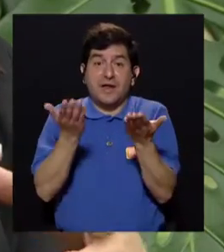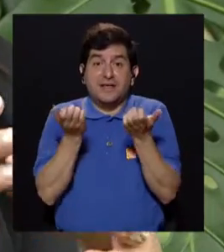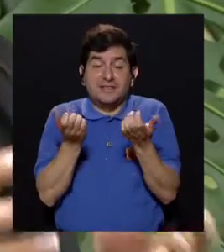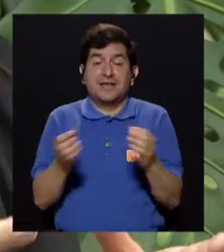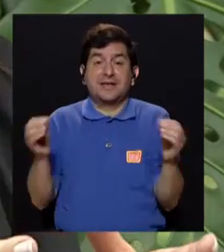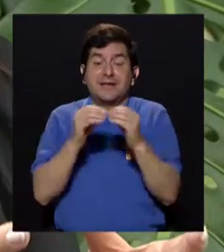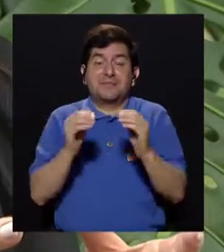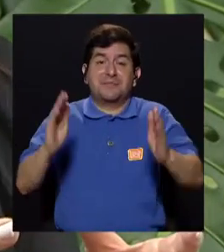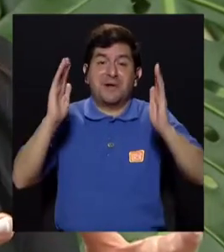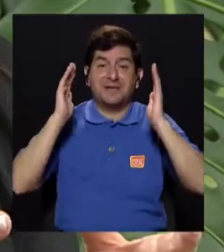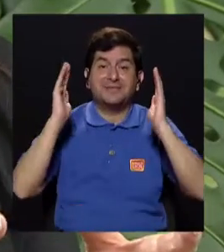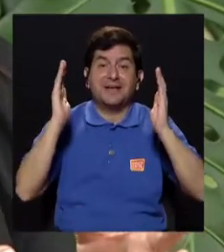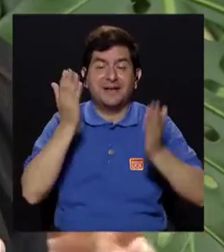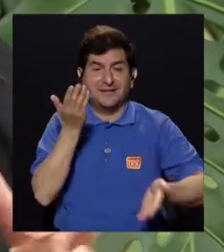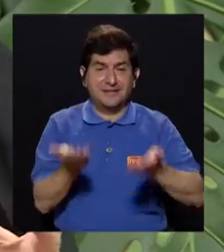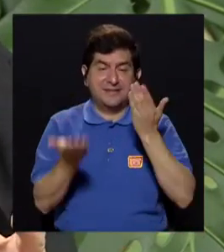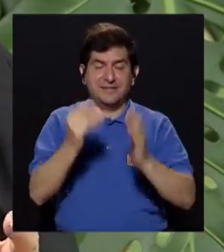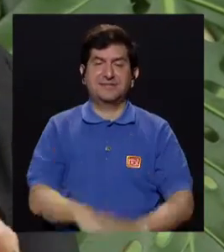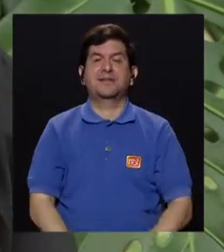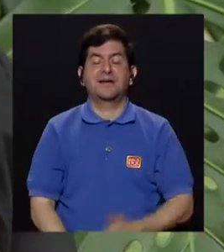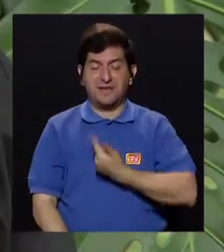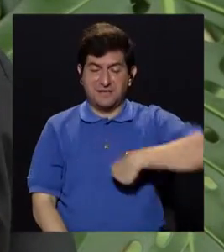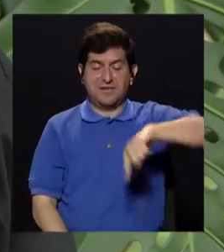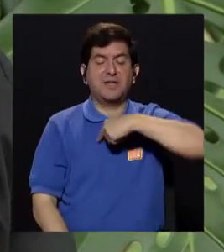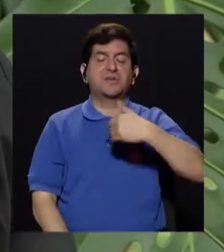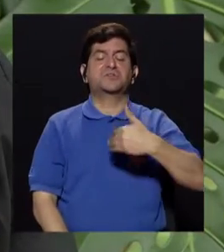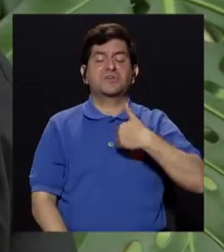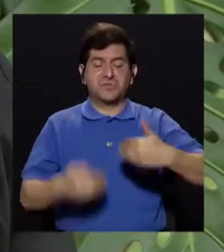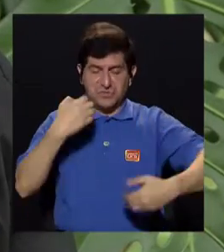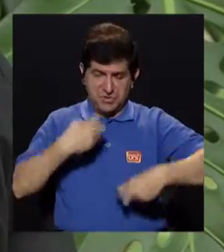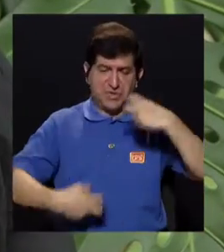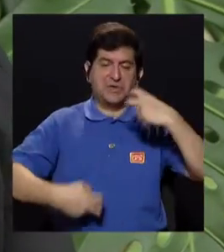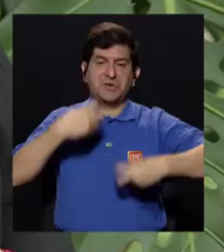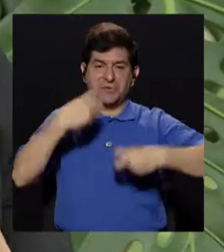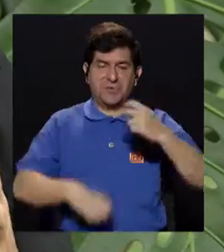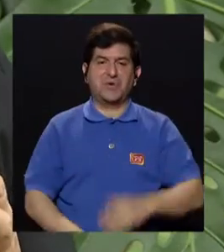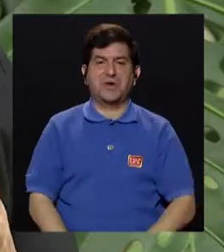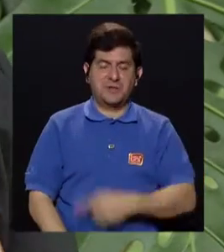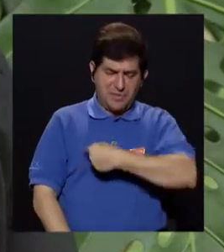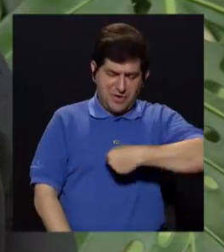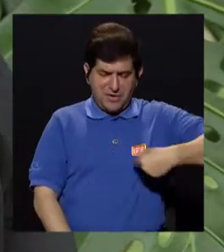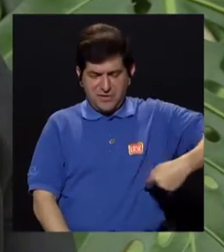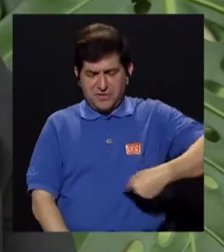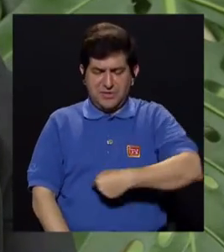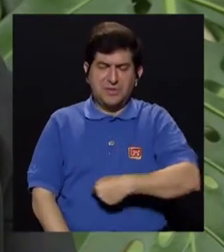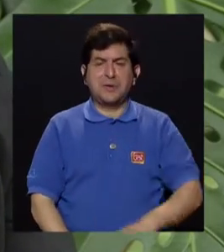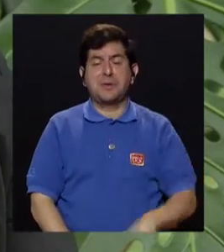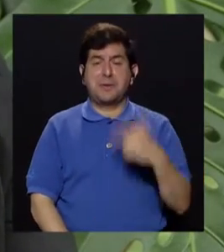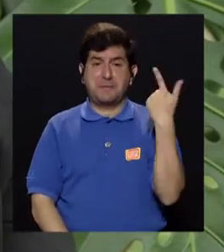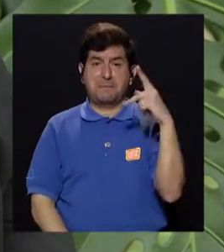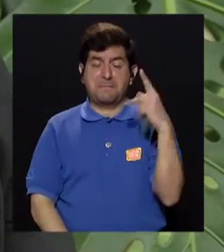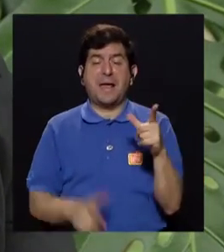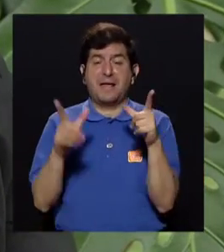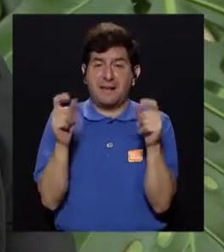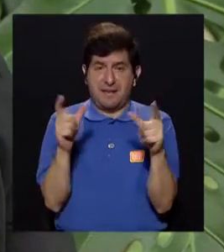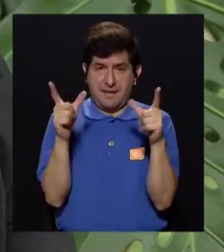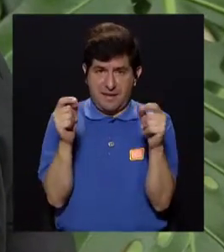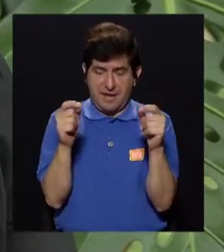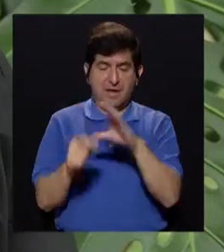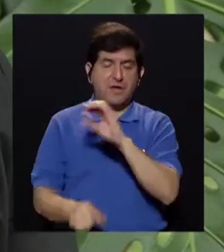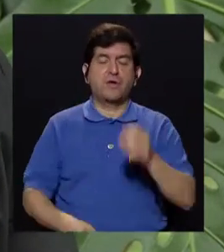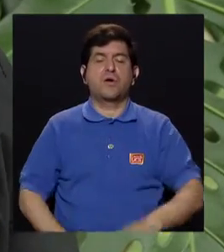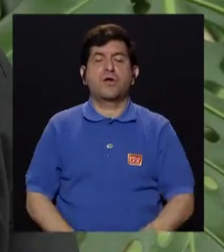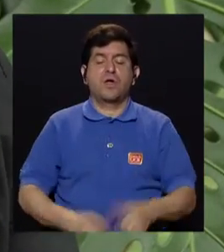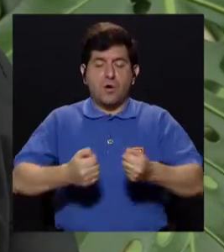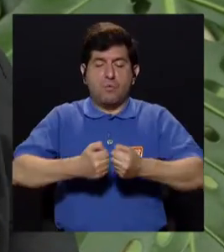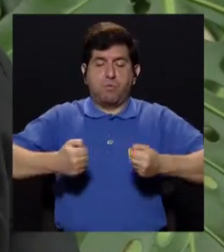tendemos a pedir el más grande. Y obviamente vamos a tener serios problemas no solamente a nivel digestivo, riesgo de cáncer, sino también